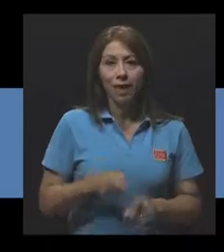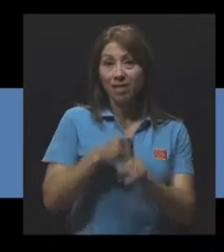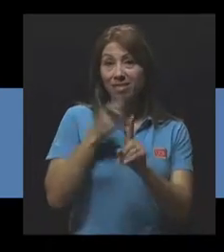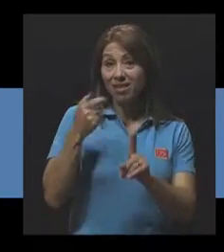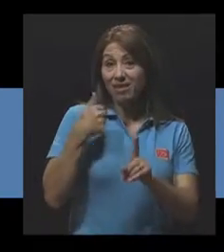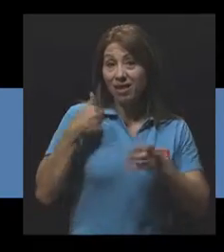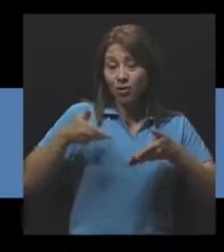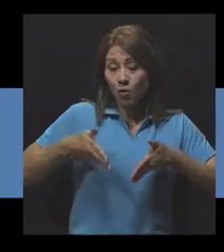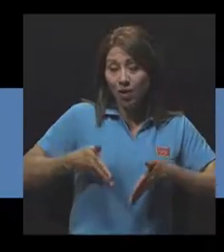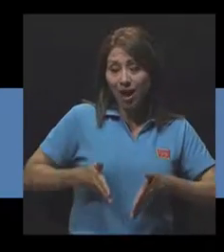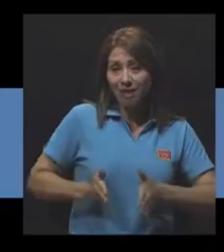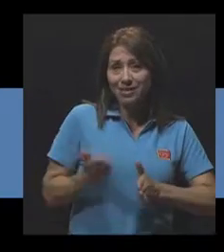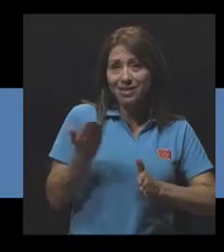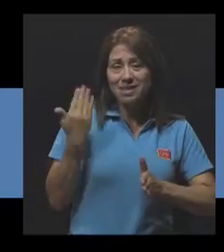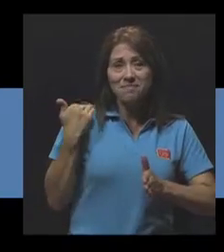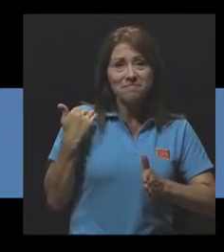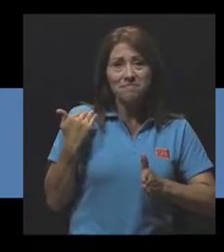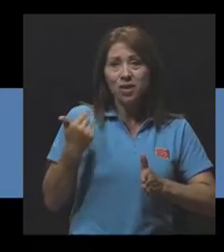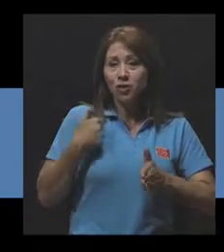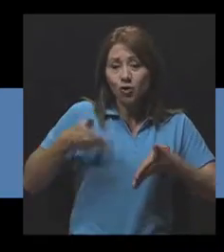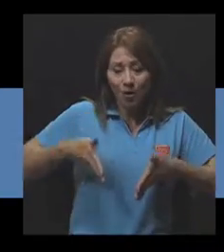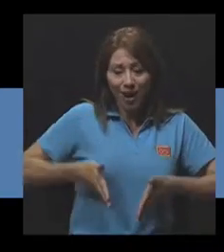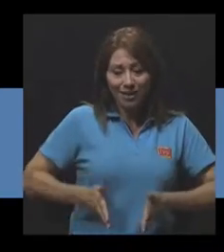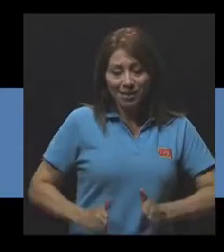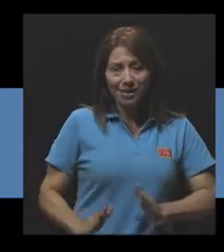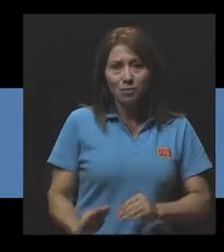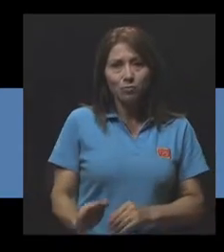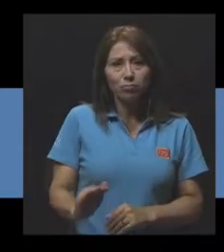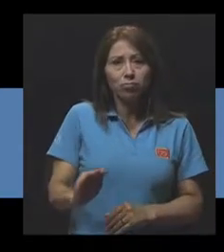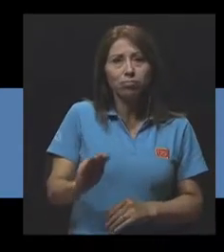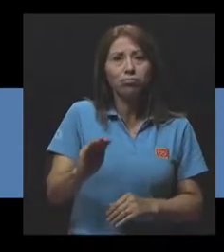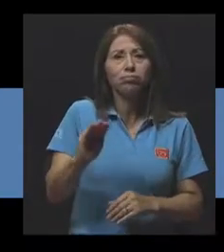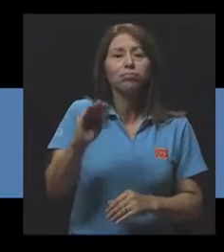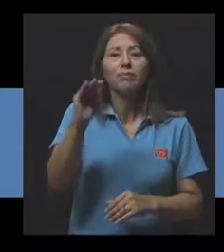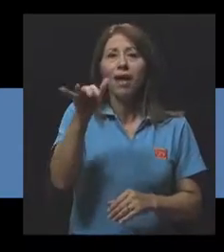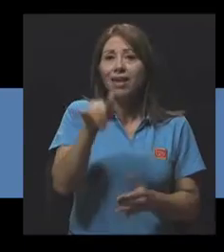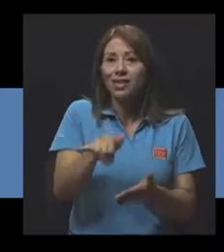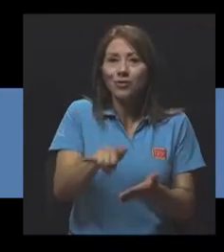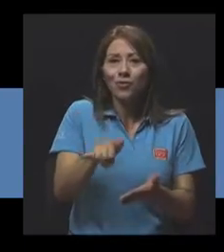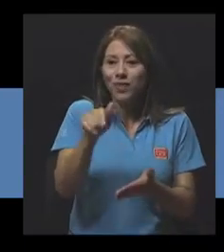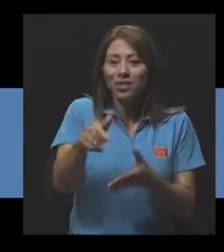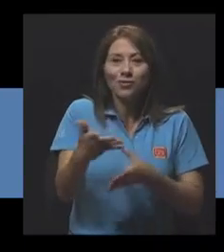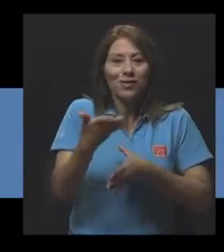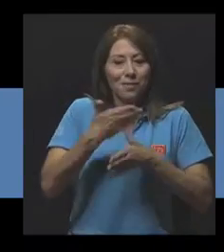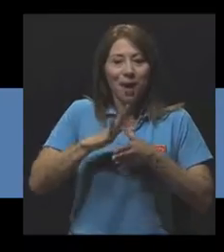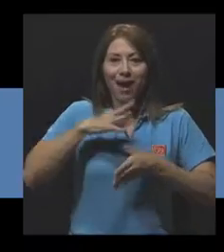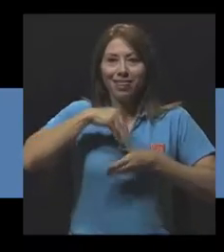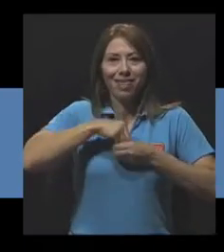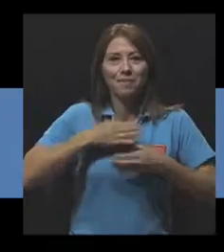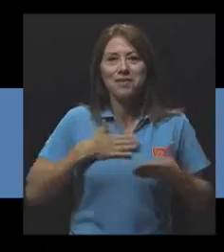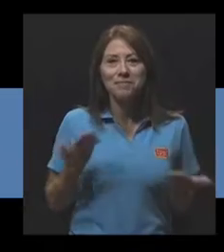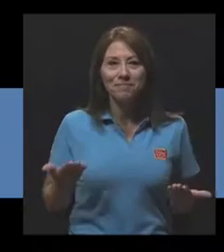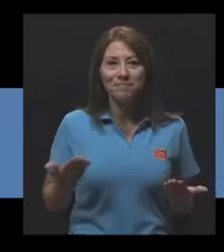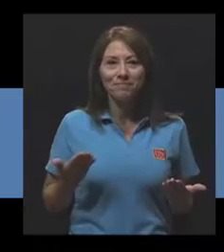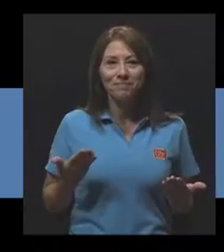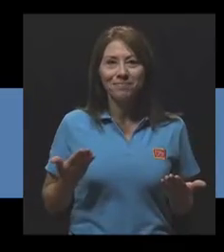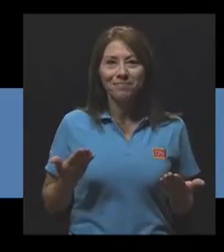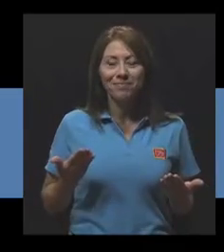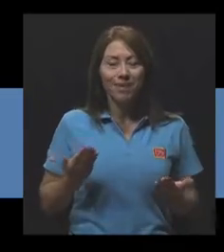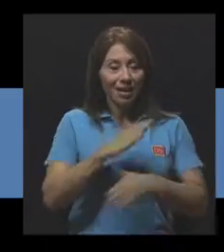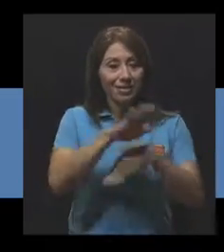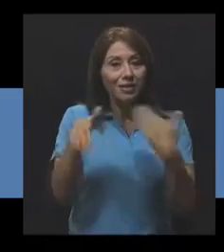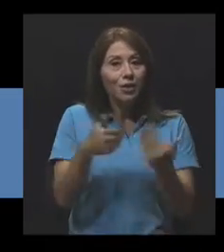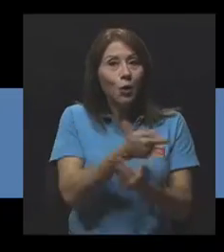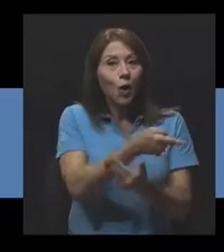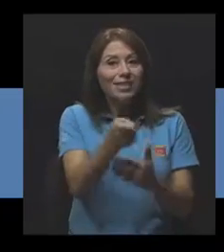Desde que nací, desde que nací yo crecí en esto. Esto es parte de mí. Si se unen todas